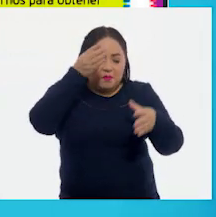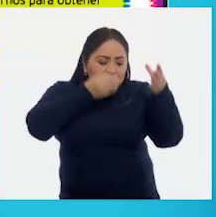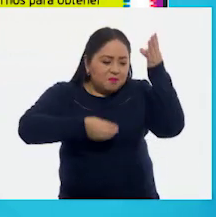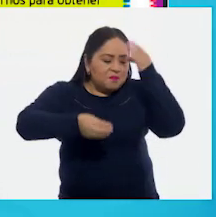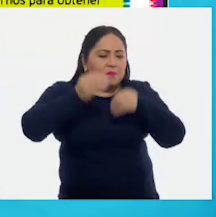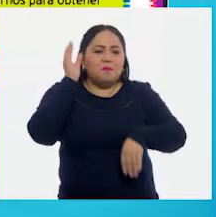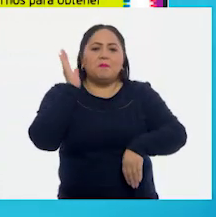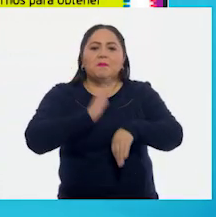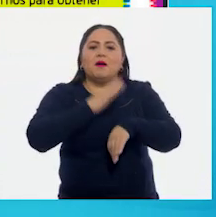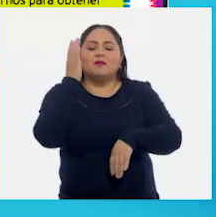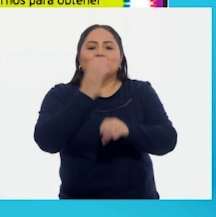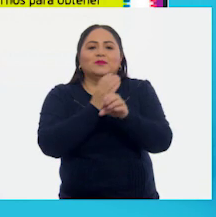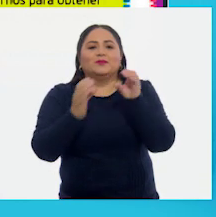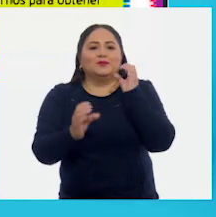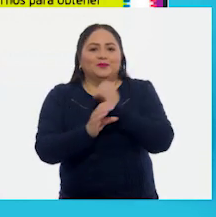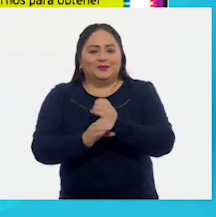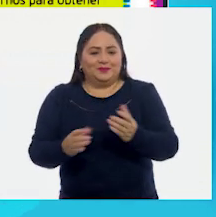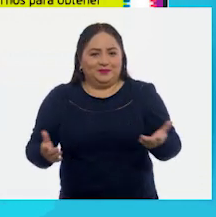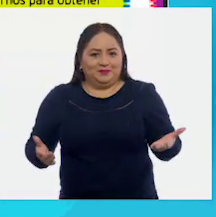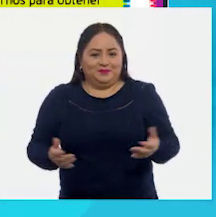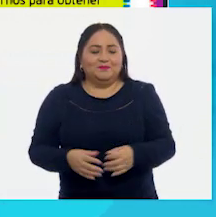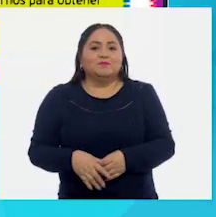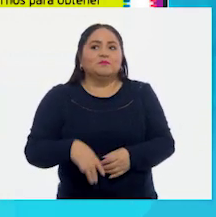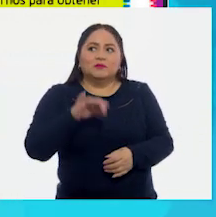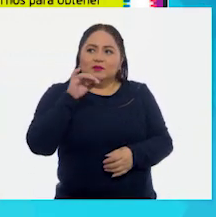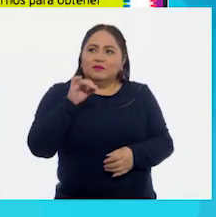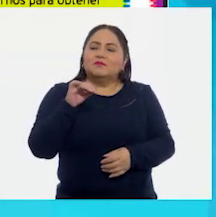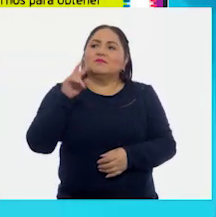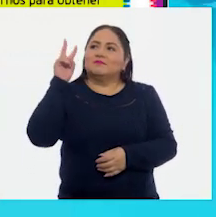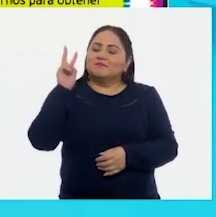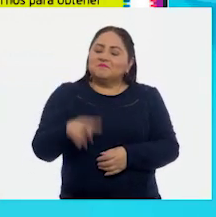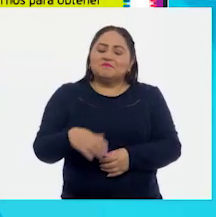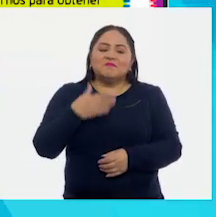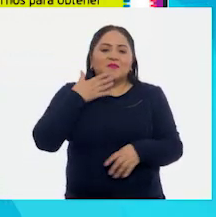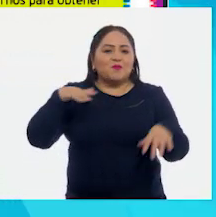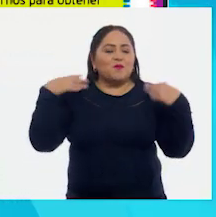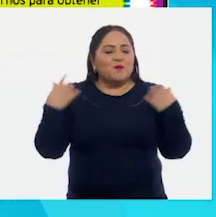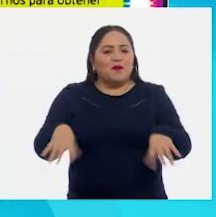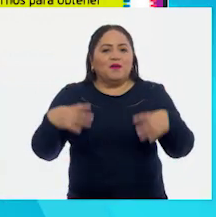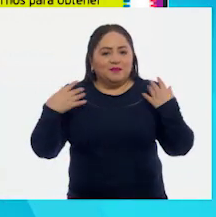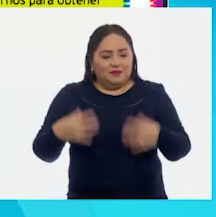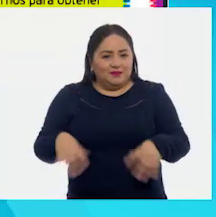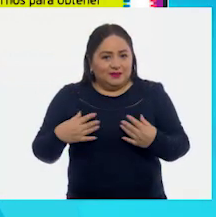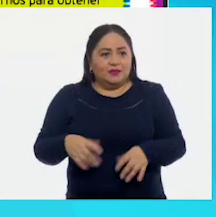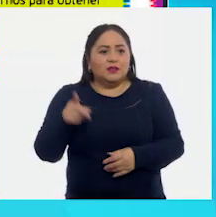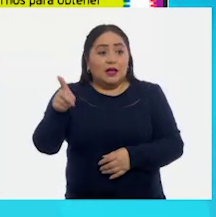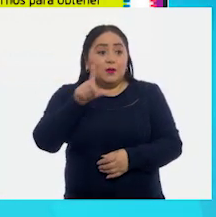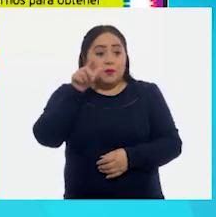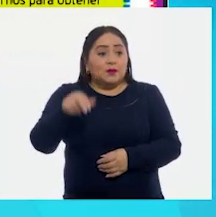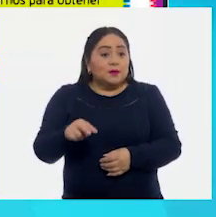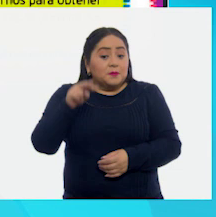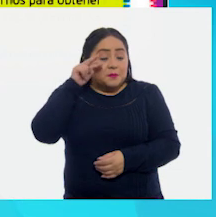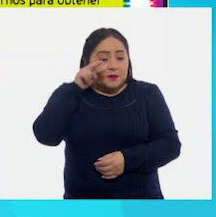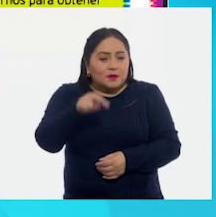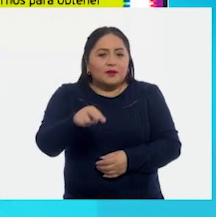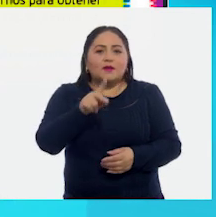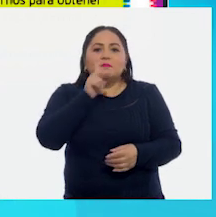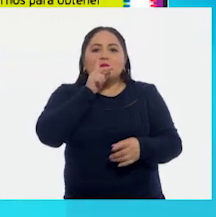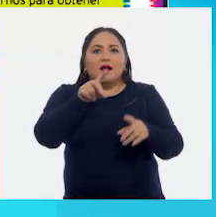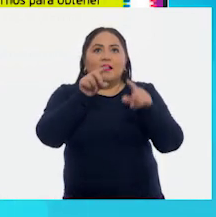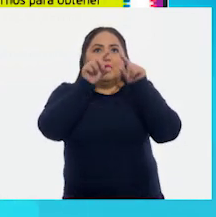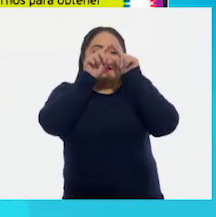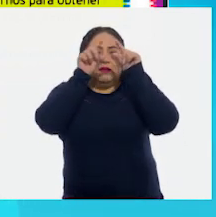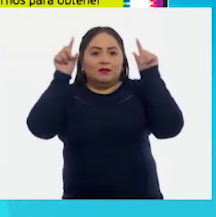muchas cosas. ¡Excelente, Mariana! Y ahí vemos cómo está el título,